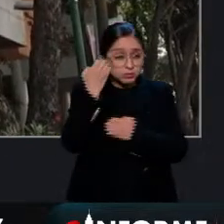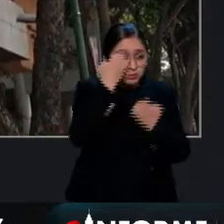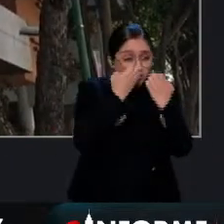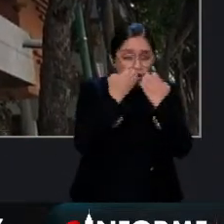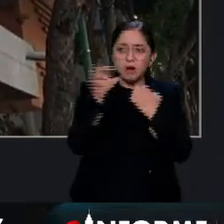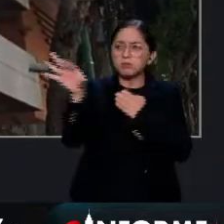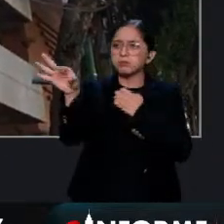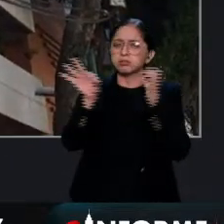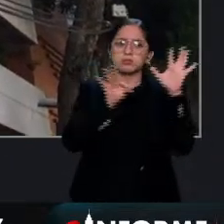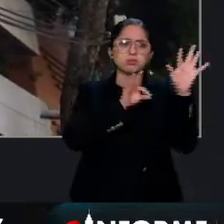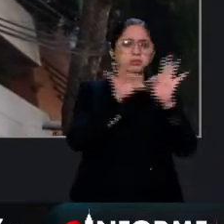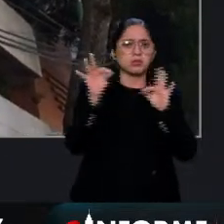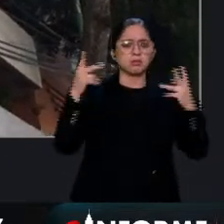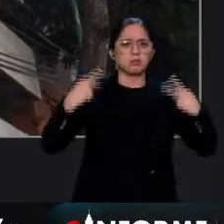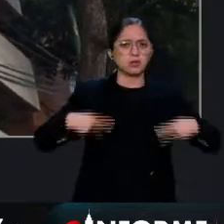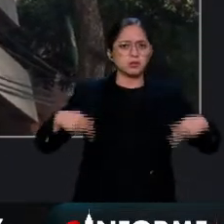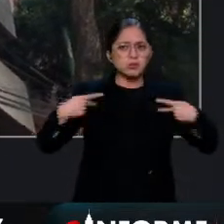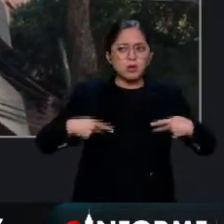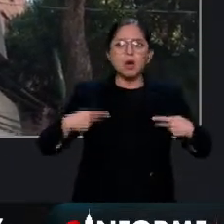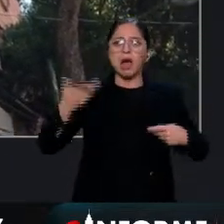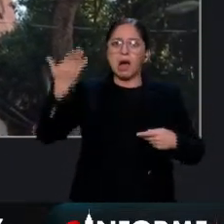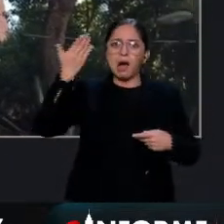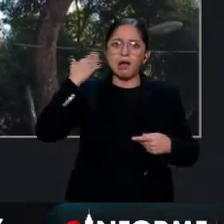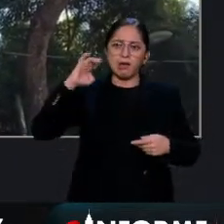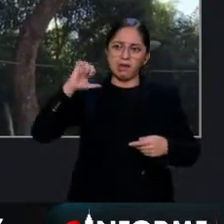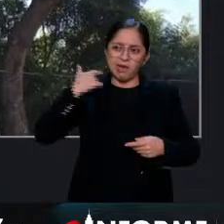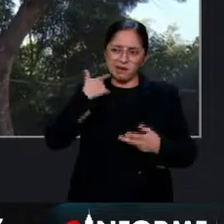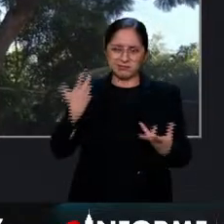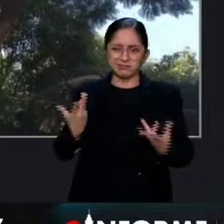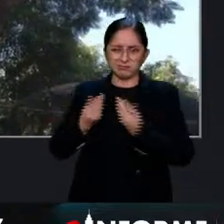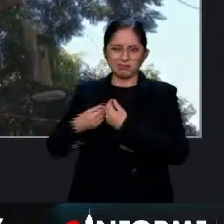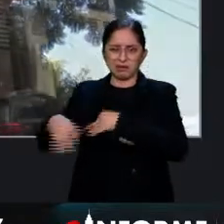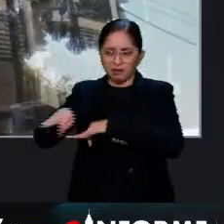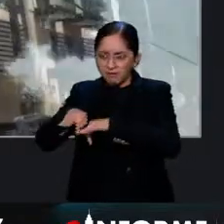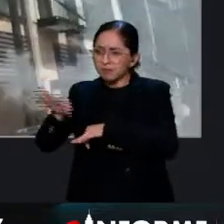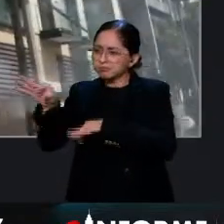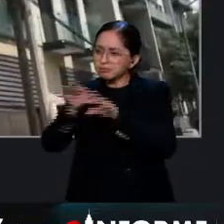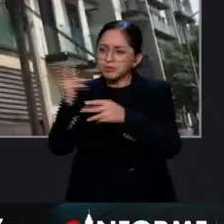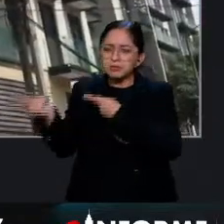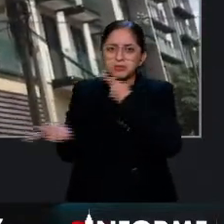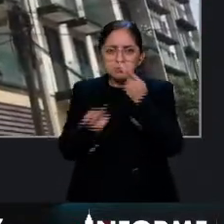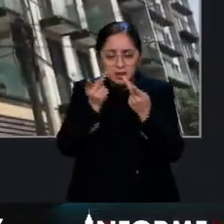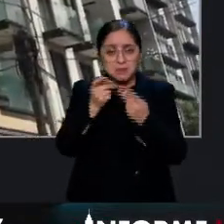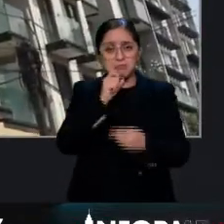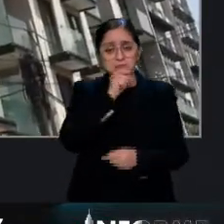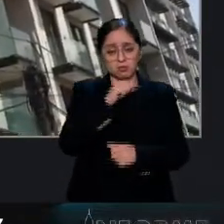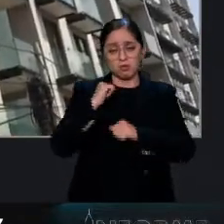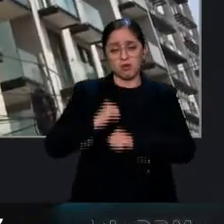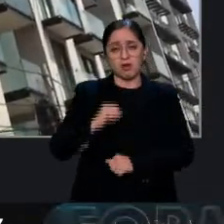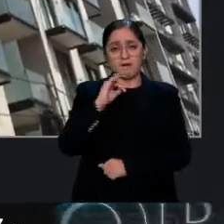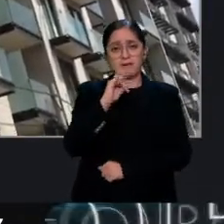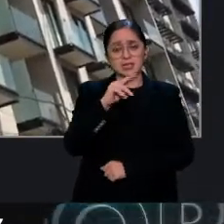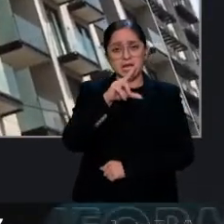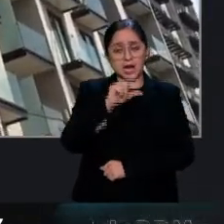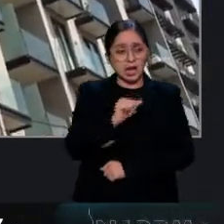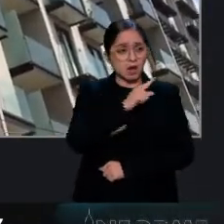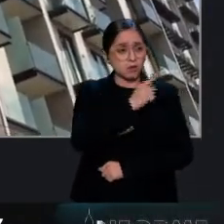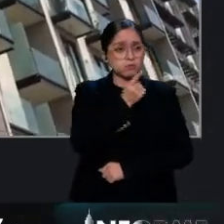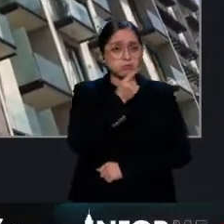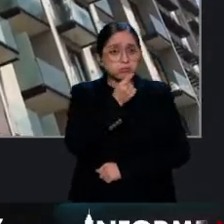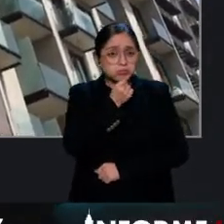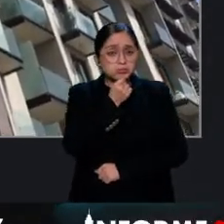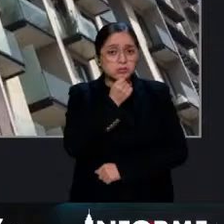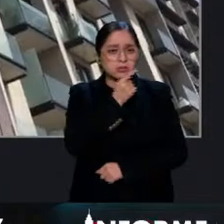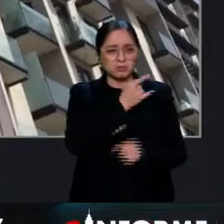superiores de los exfuncionarios, y por otro lado dijo que la Fiscalía solicitó a la Organización Internacional de Policía Criminal, a la